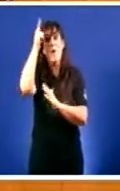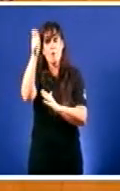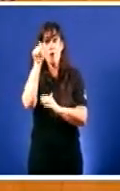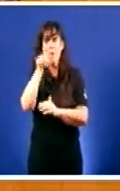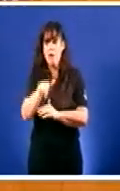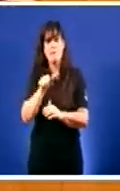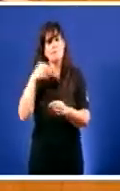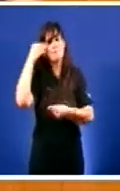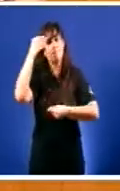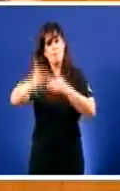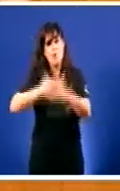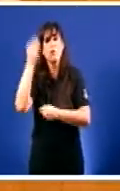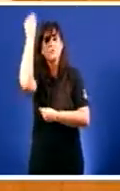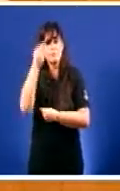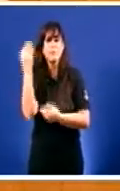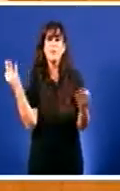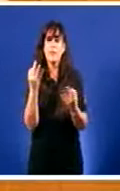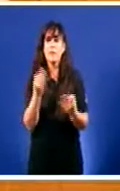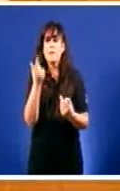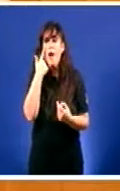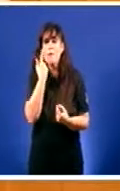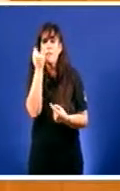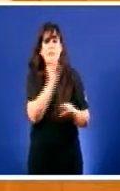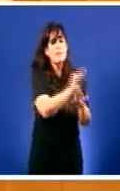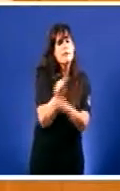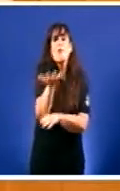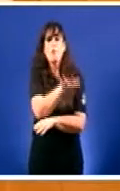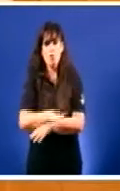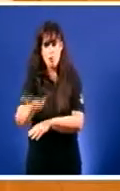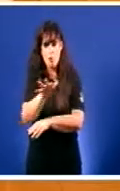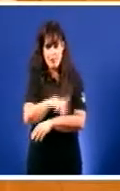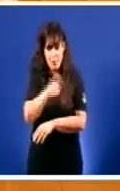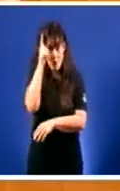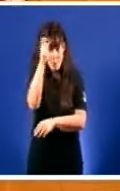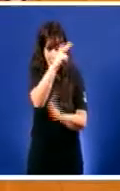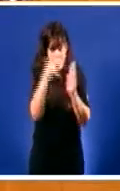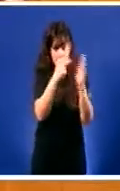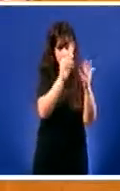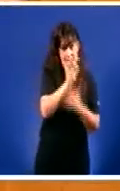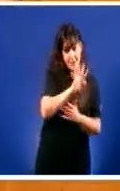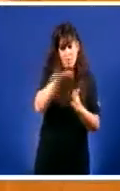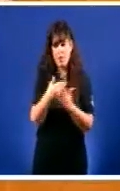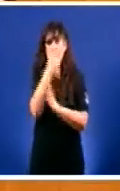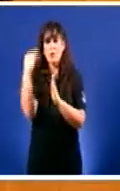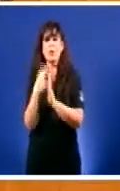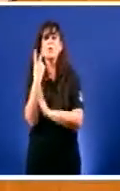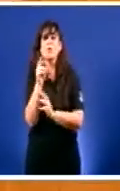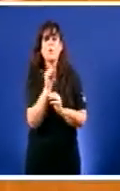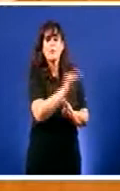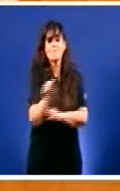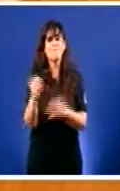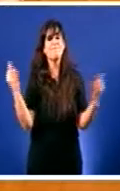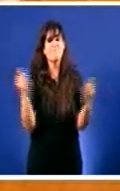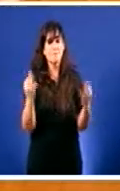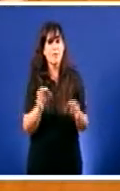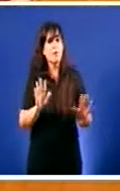decir Donde vamos a investir os dinheiros No rural do 2014-2020 Pero ese proceso reflexivo